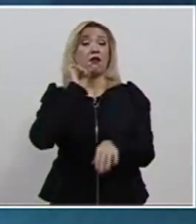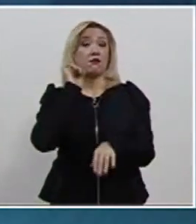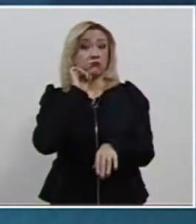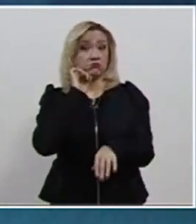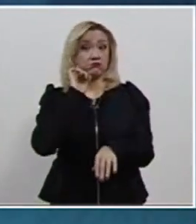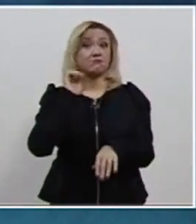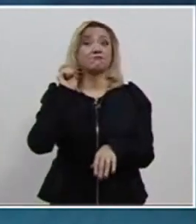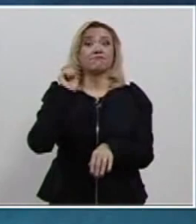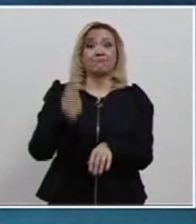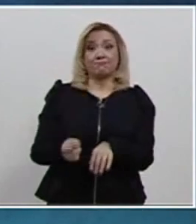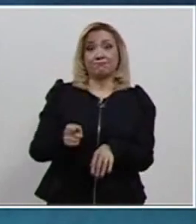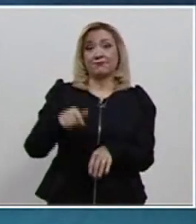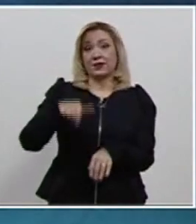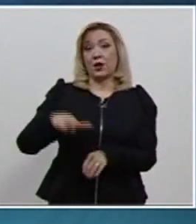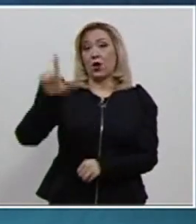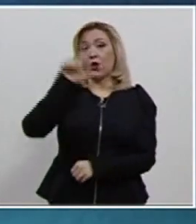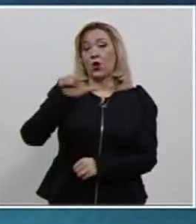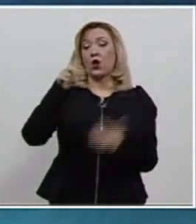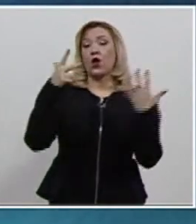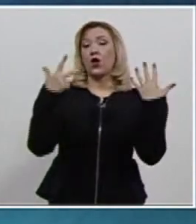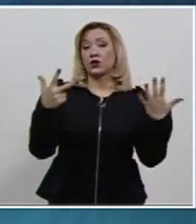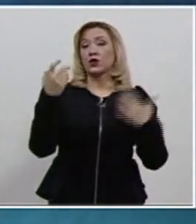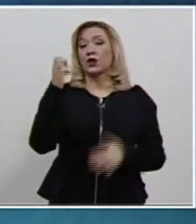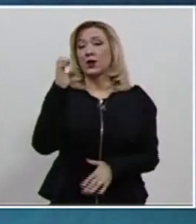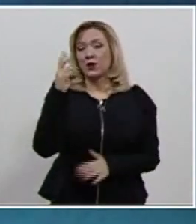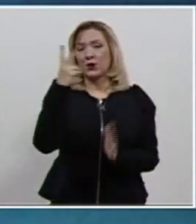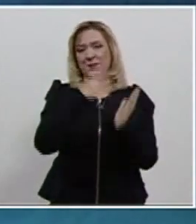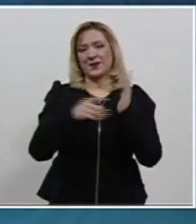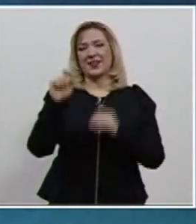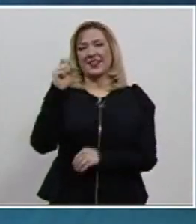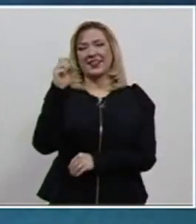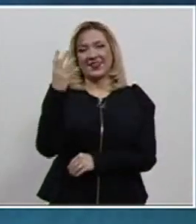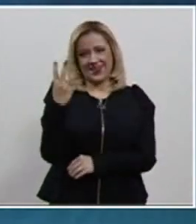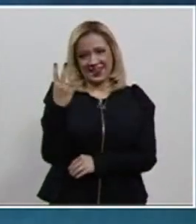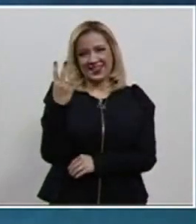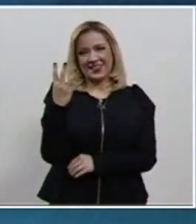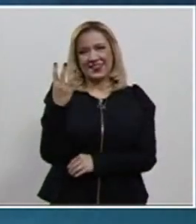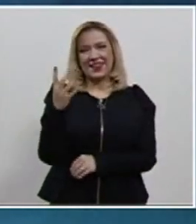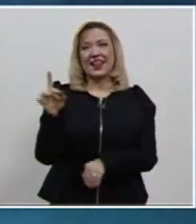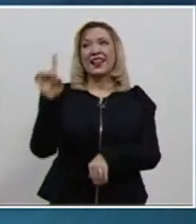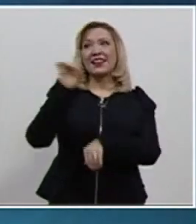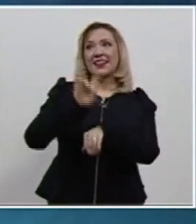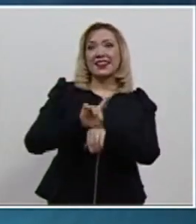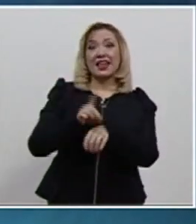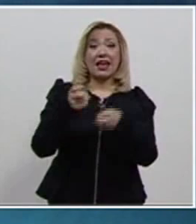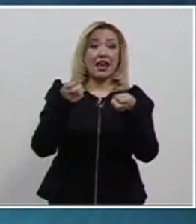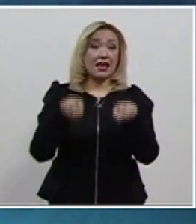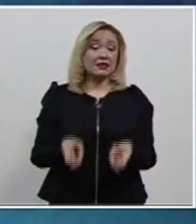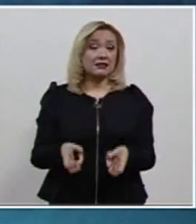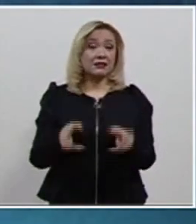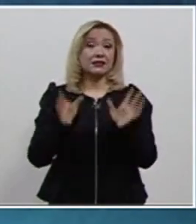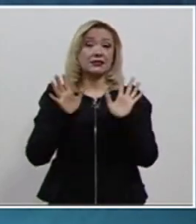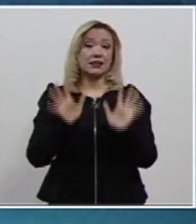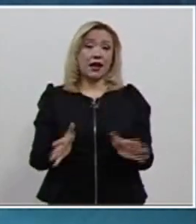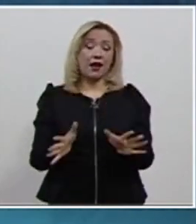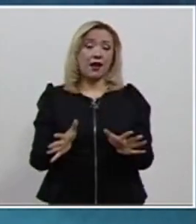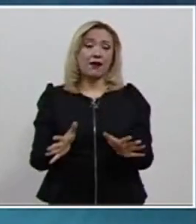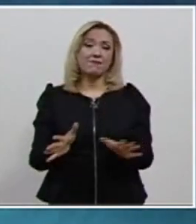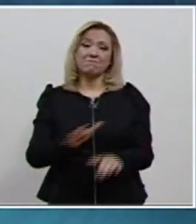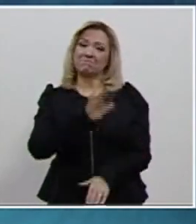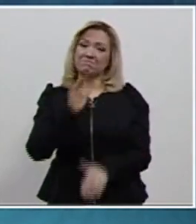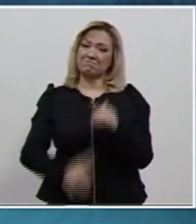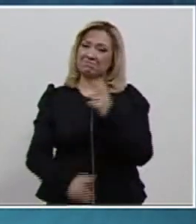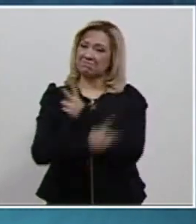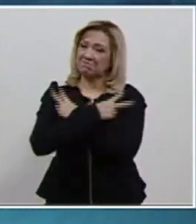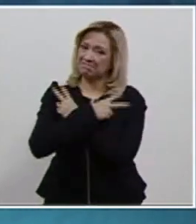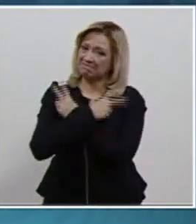momento de este lunes 8 de enero de 2024, día en el que formalmente concluyeron las vacaciones de fin